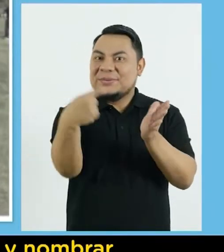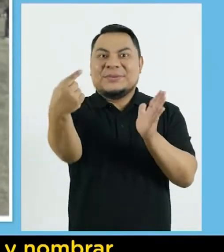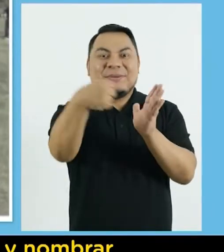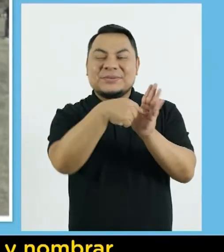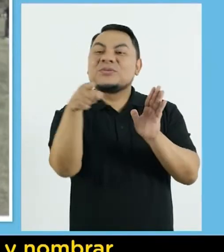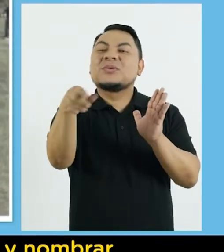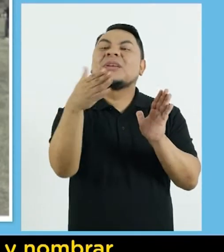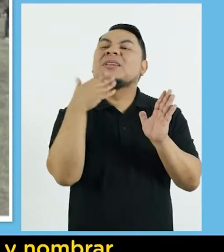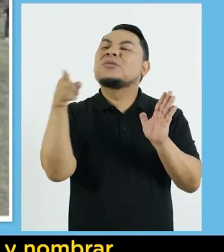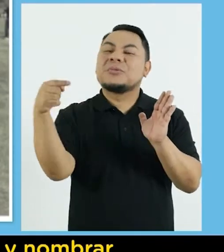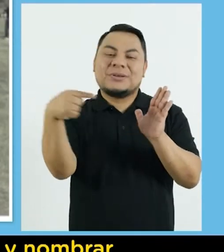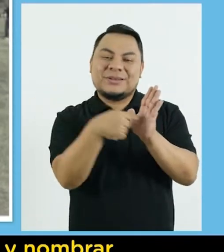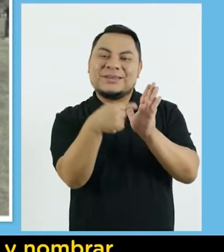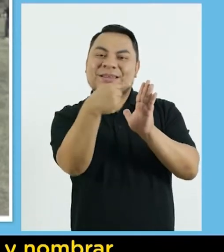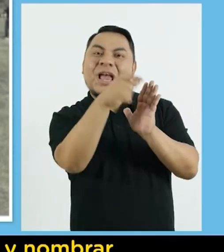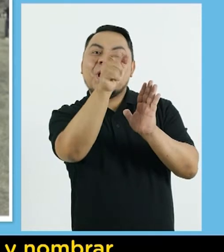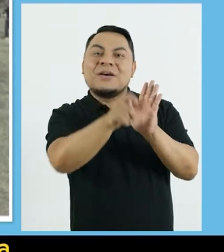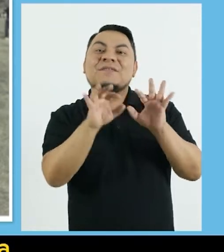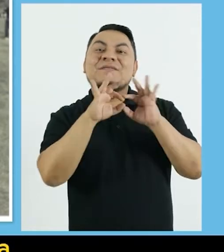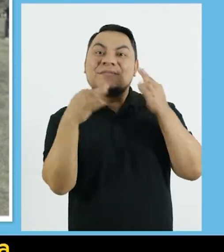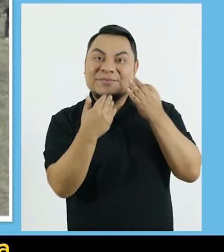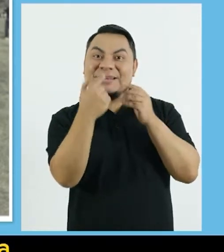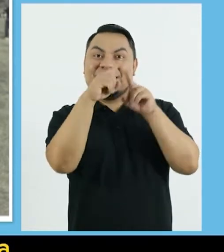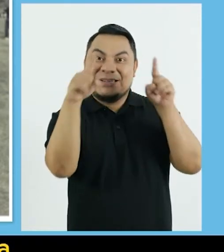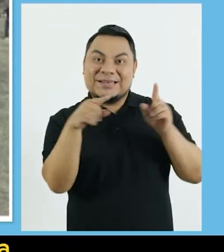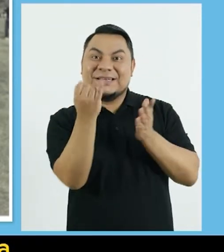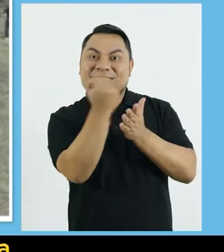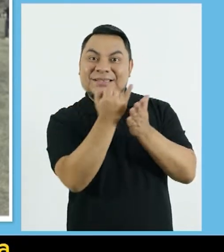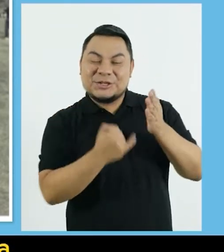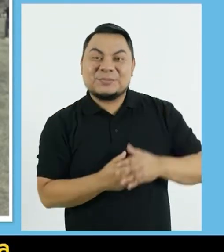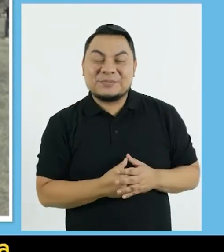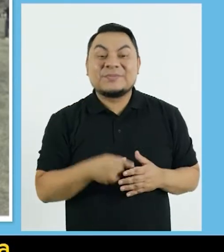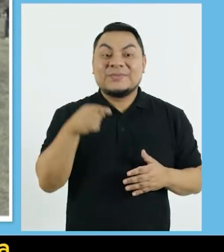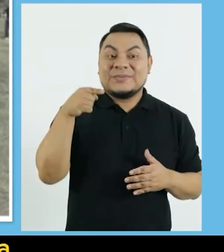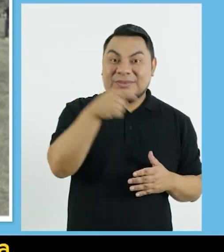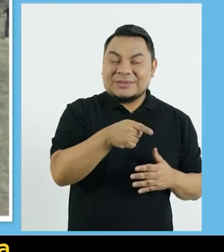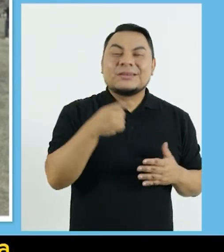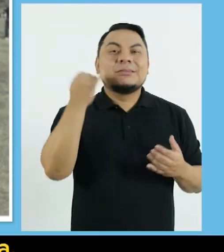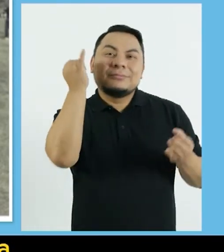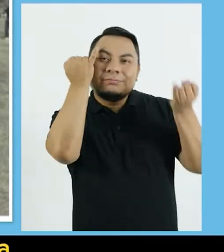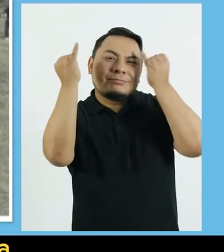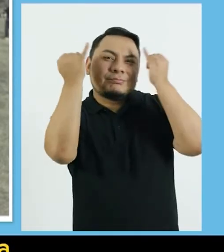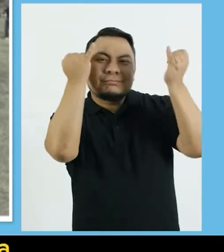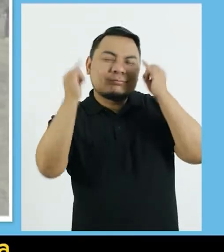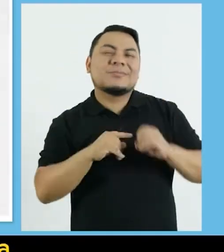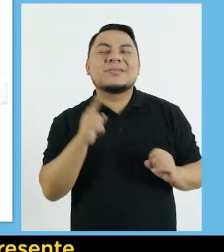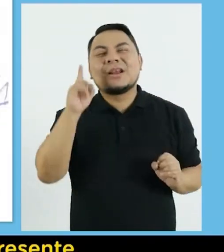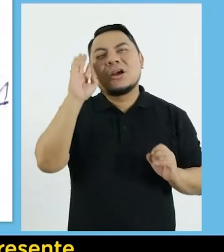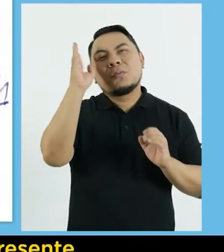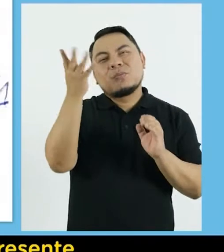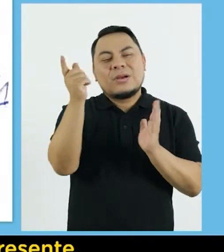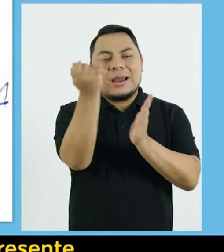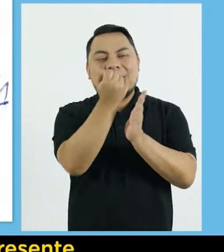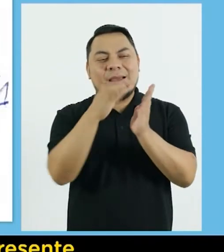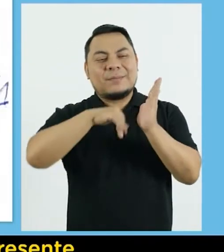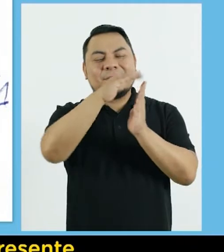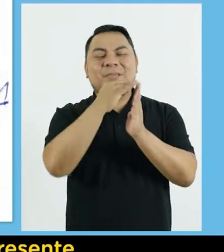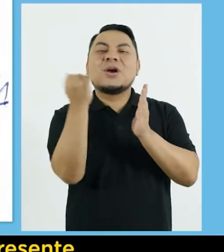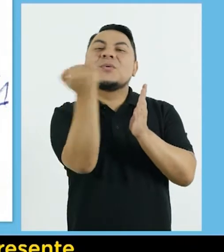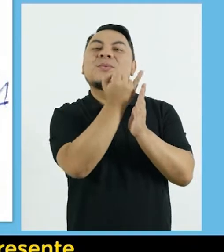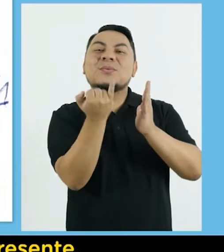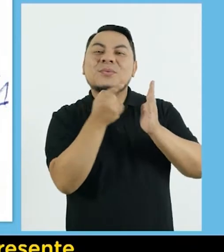en fotografías Y nombrar o señalar integrantes de su familia Y así